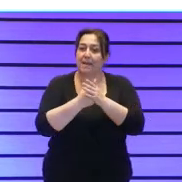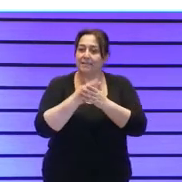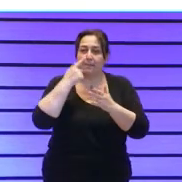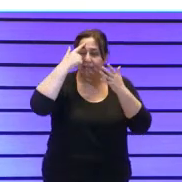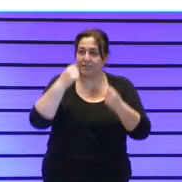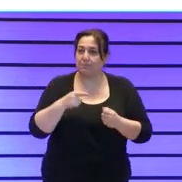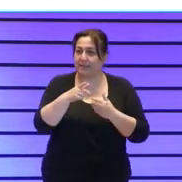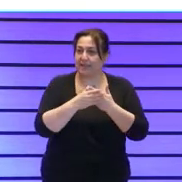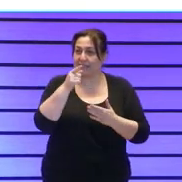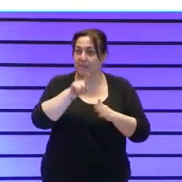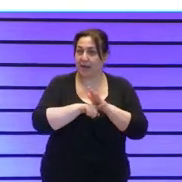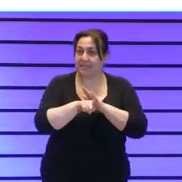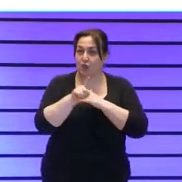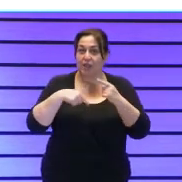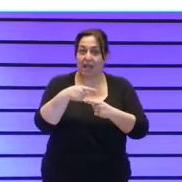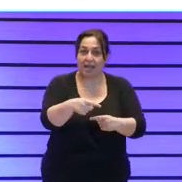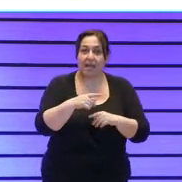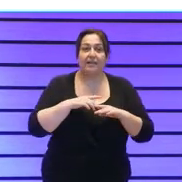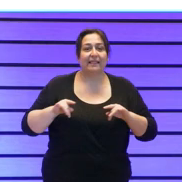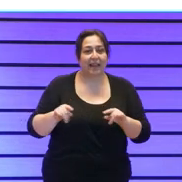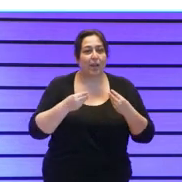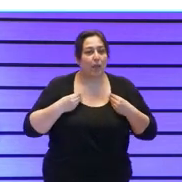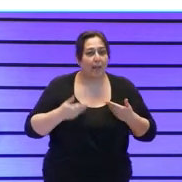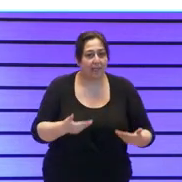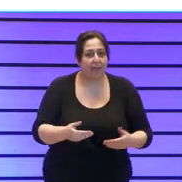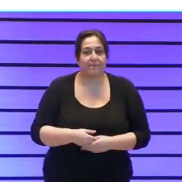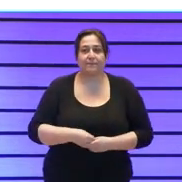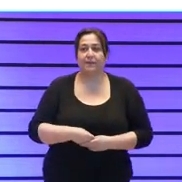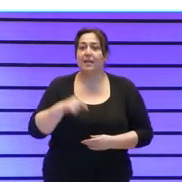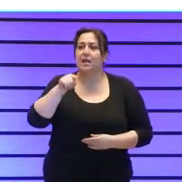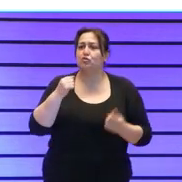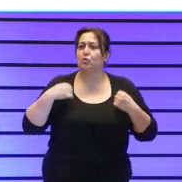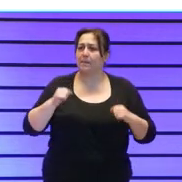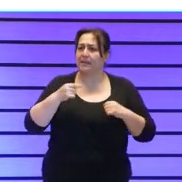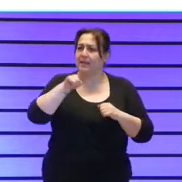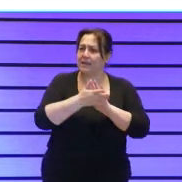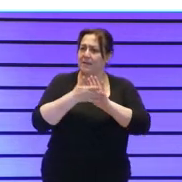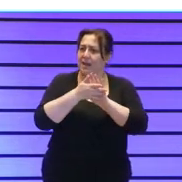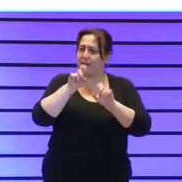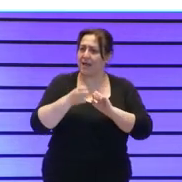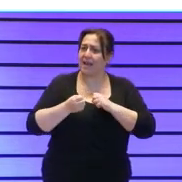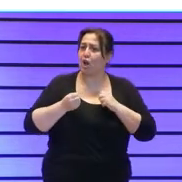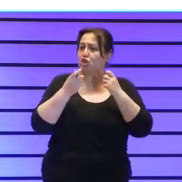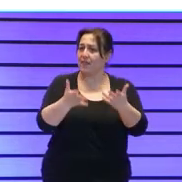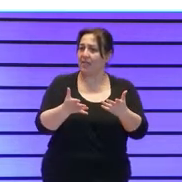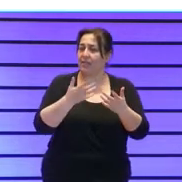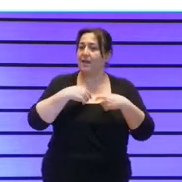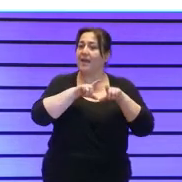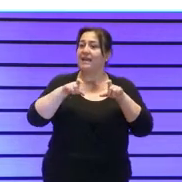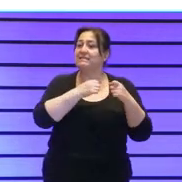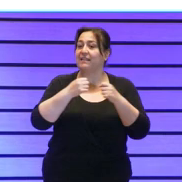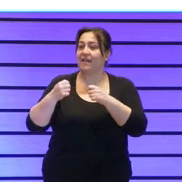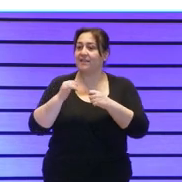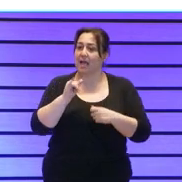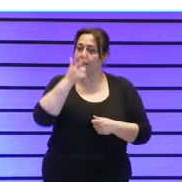expertas en la gestión diaria, en el terreno, en el día a día. Y es una práctica que también habla de la generosidad de las entidades que tienen más